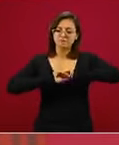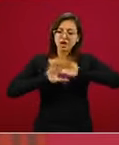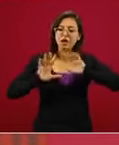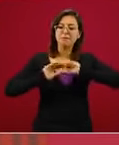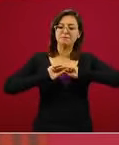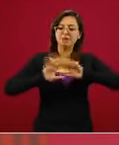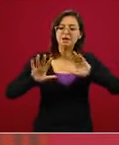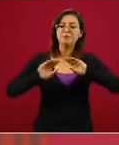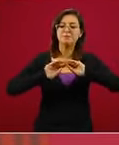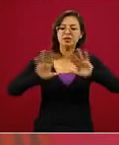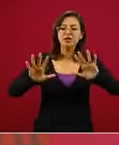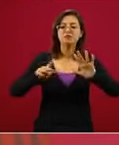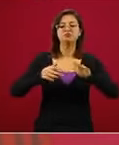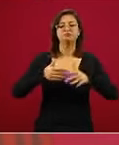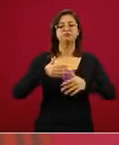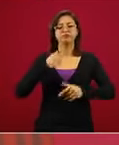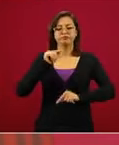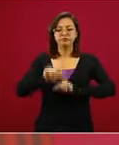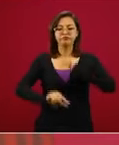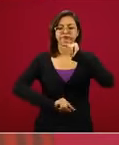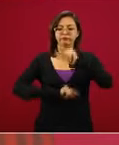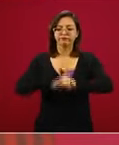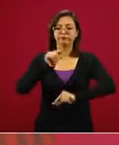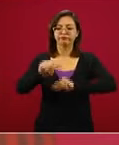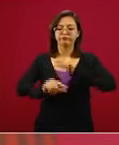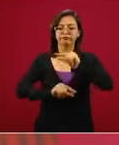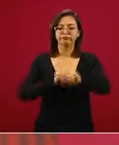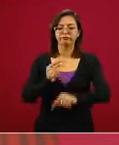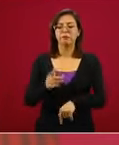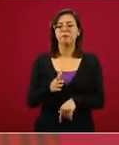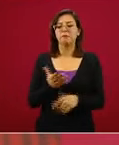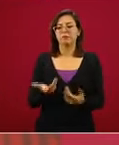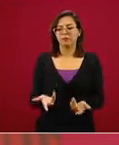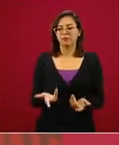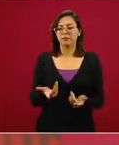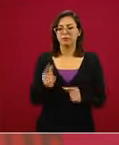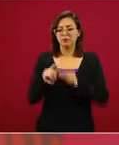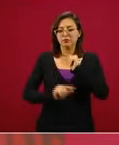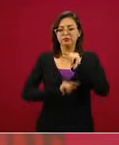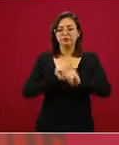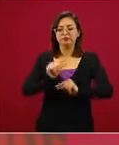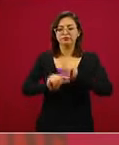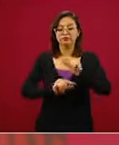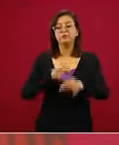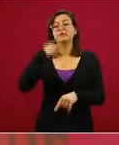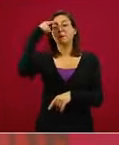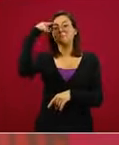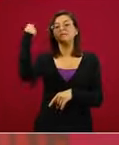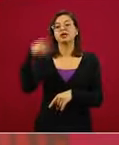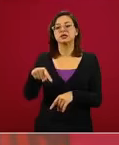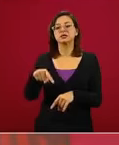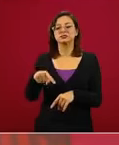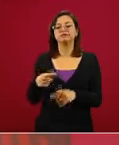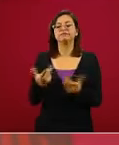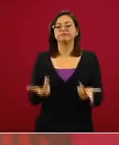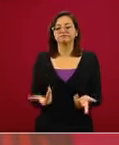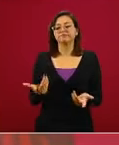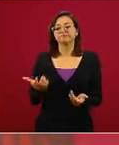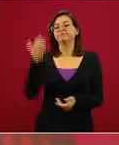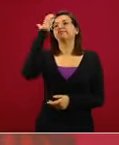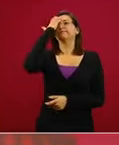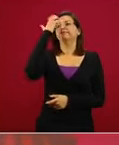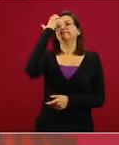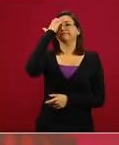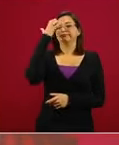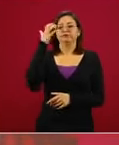dilucidando poco a poco aclarando poco a poco para tener el conocimiento